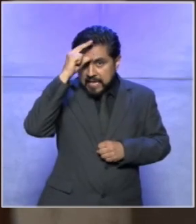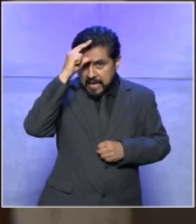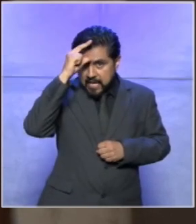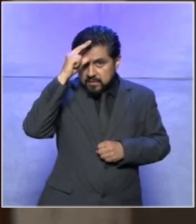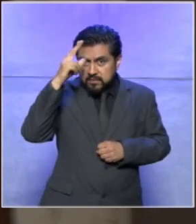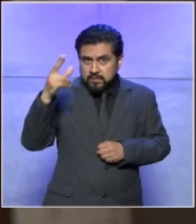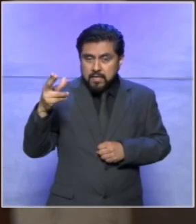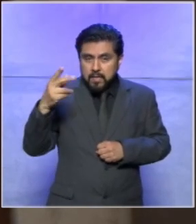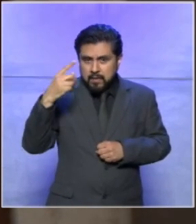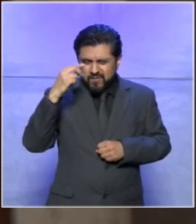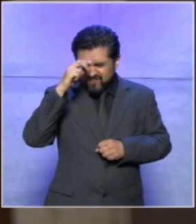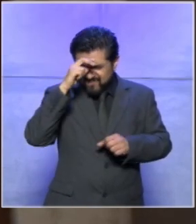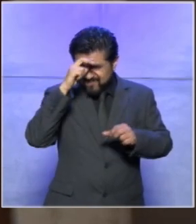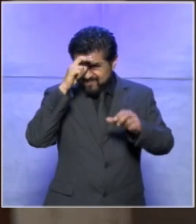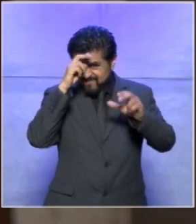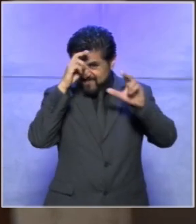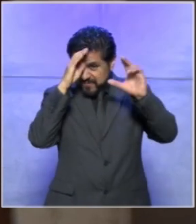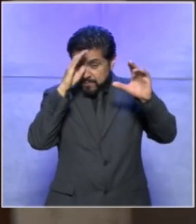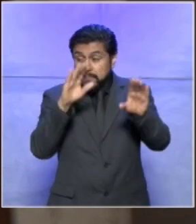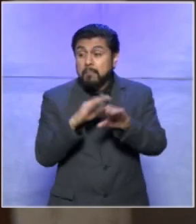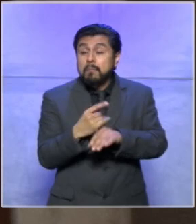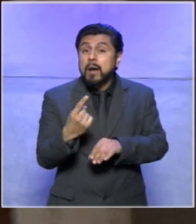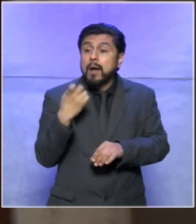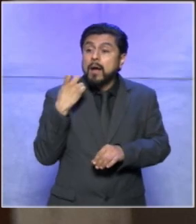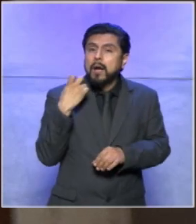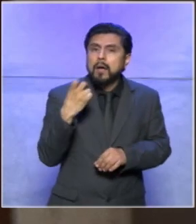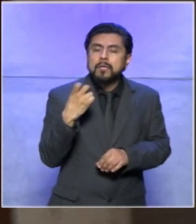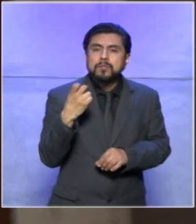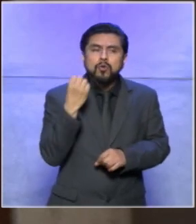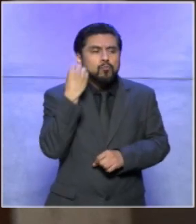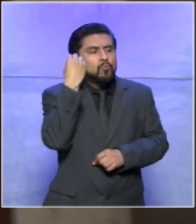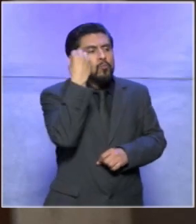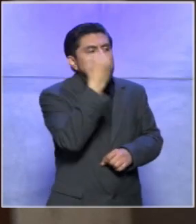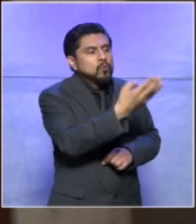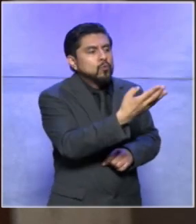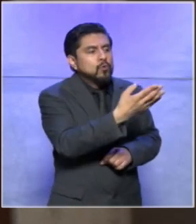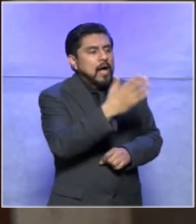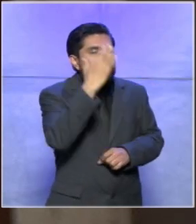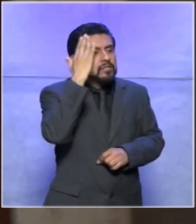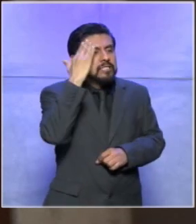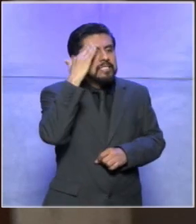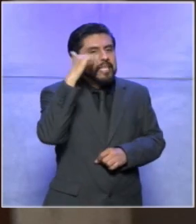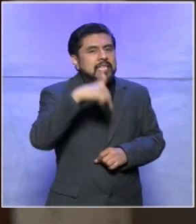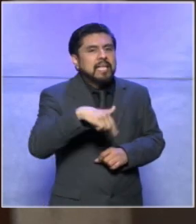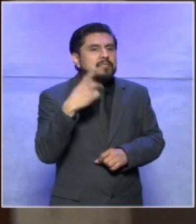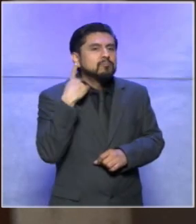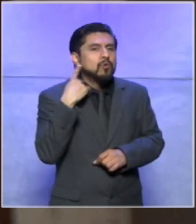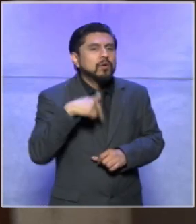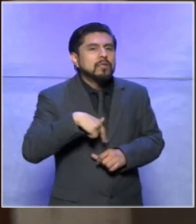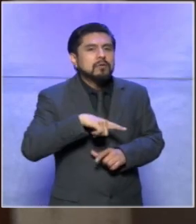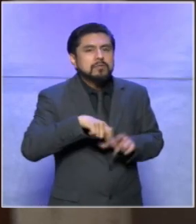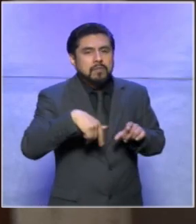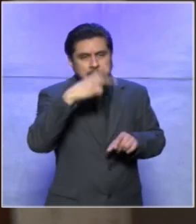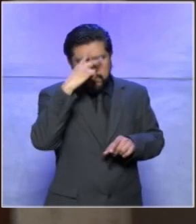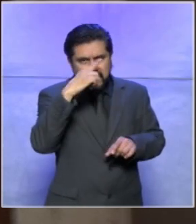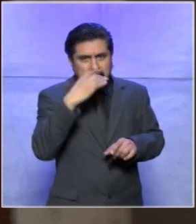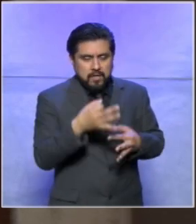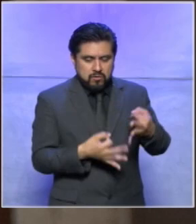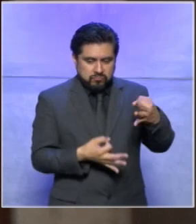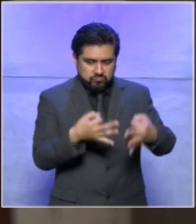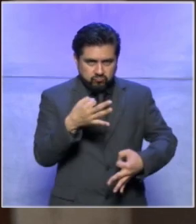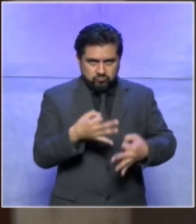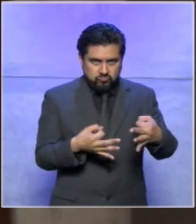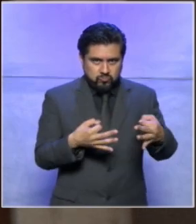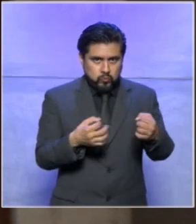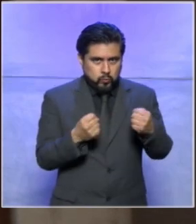inteligencia muy mucha inteligencia ya que con este superpoder se podrían realizar reformas en materia de justicia electoral